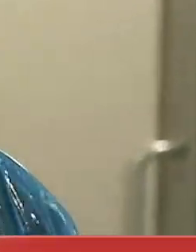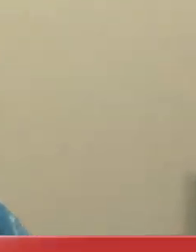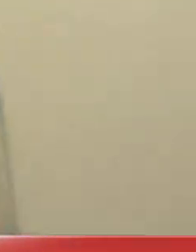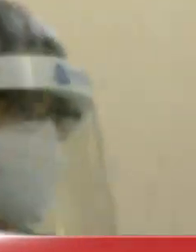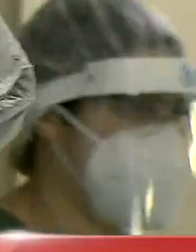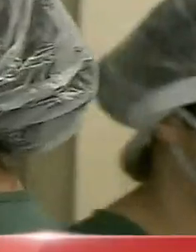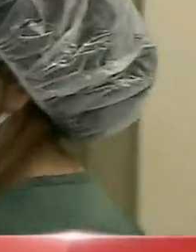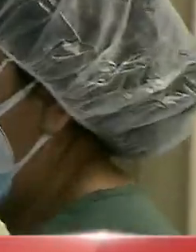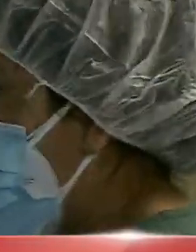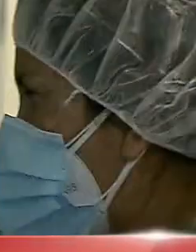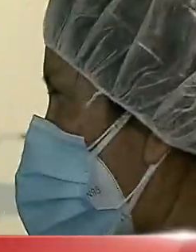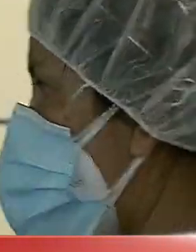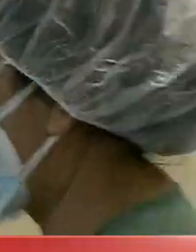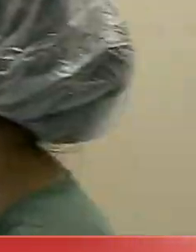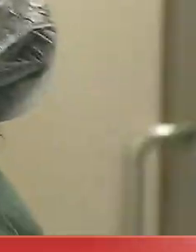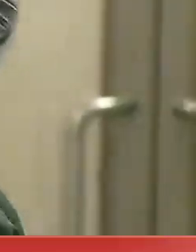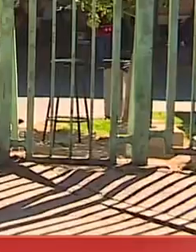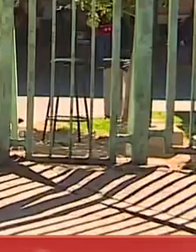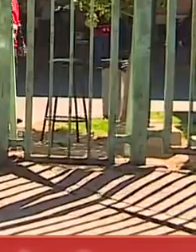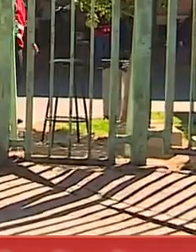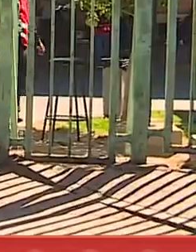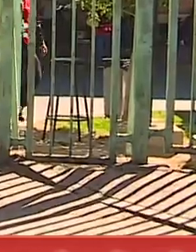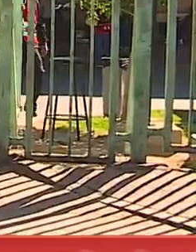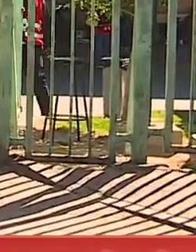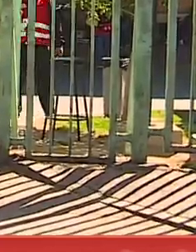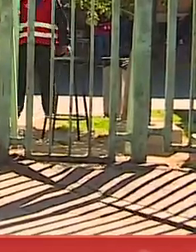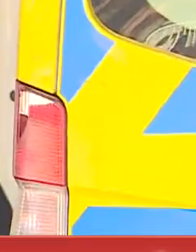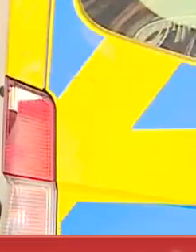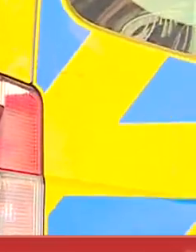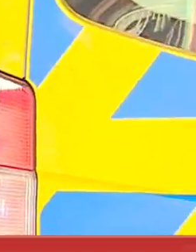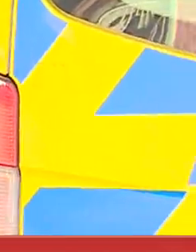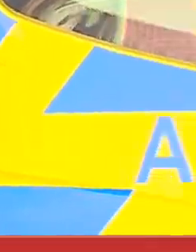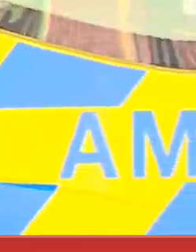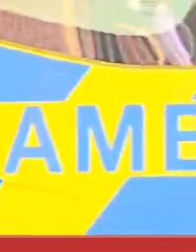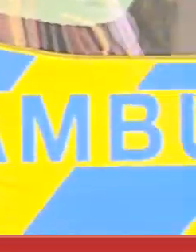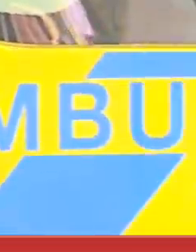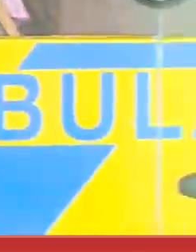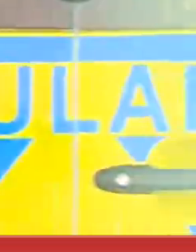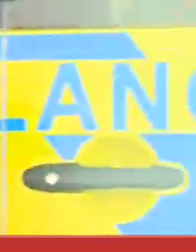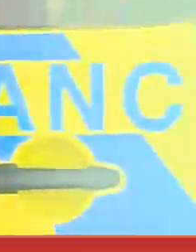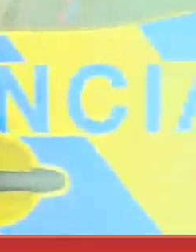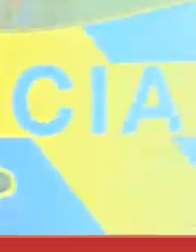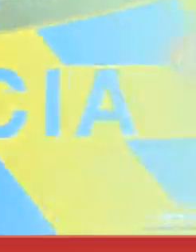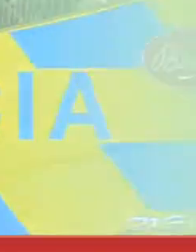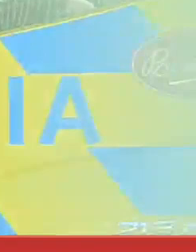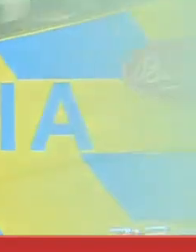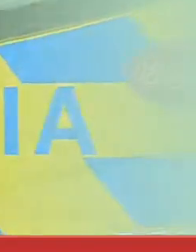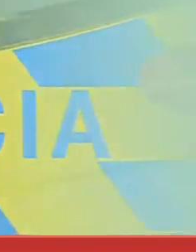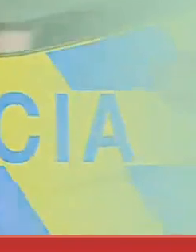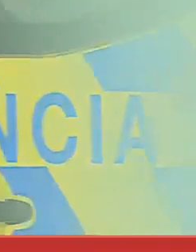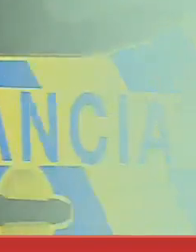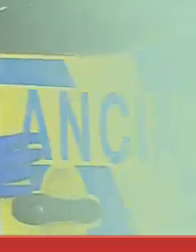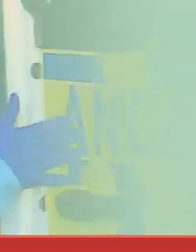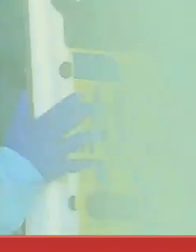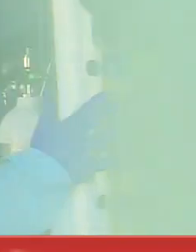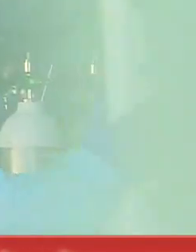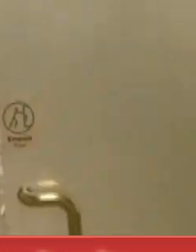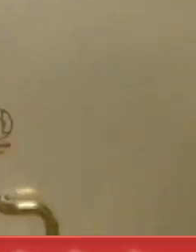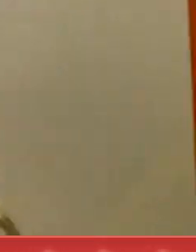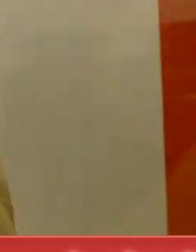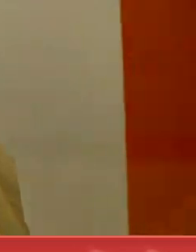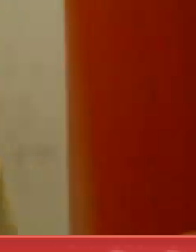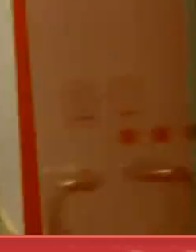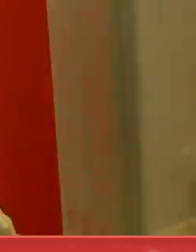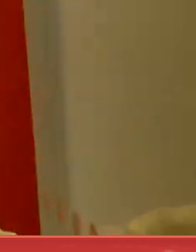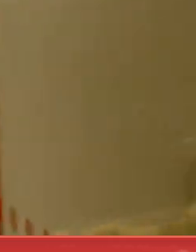ministro Enrique París también contestó esta interrogante por esta querella por negligencia respecto a la situación de